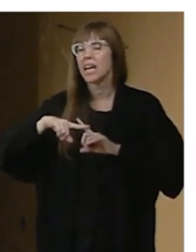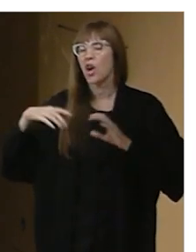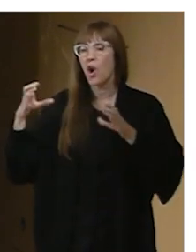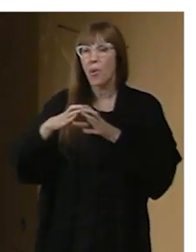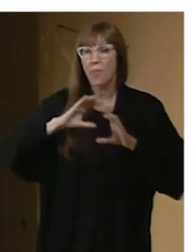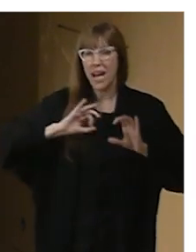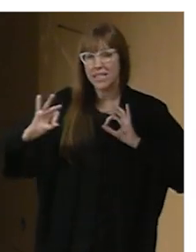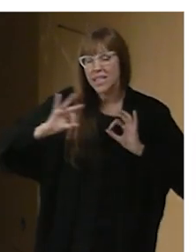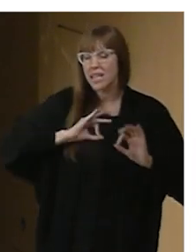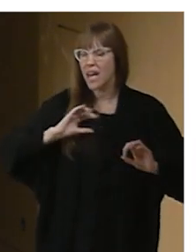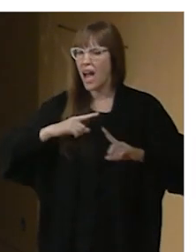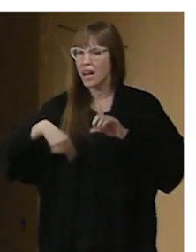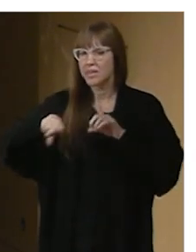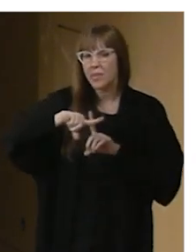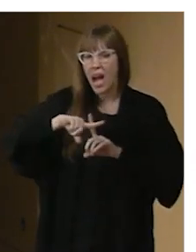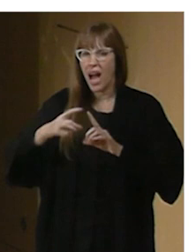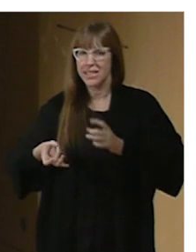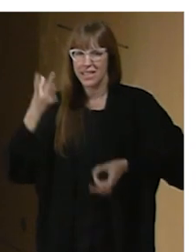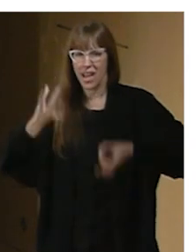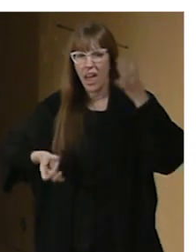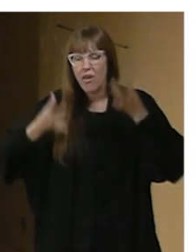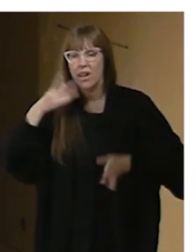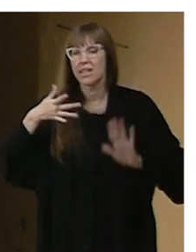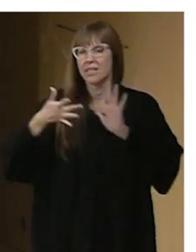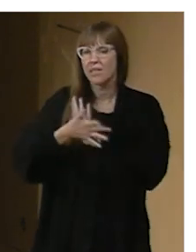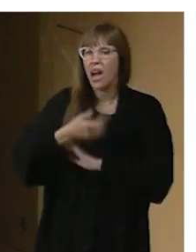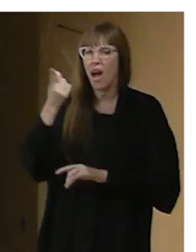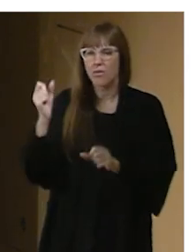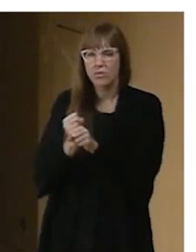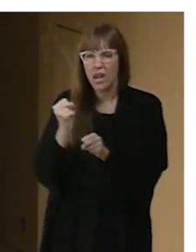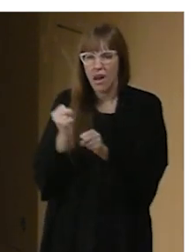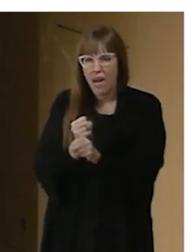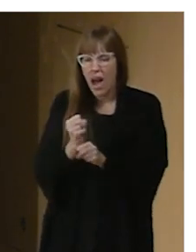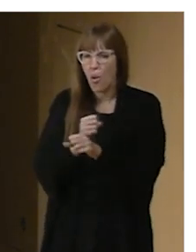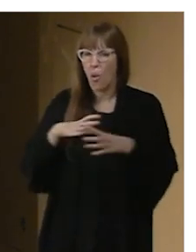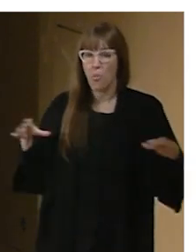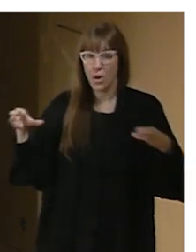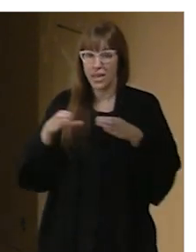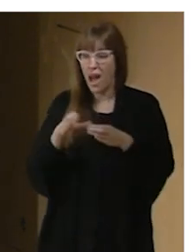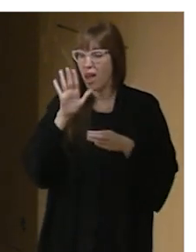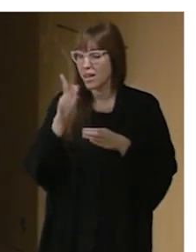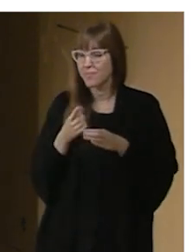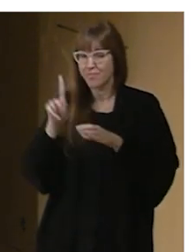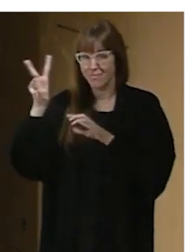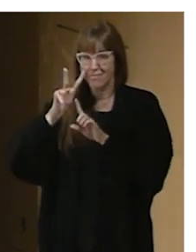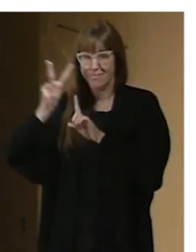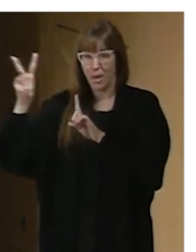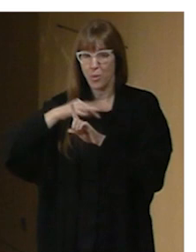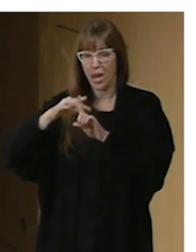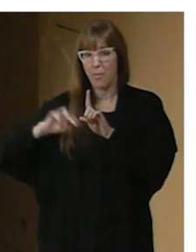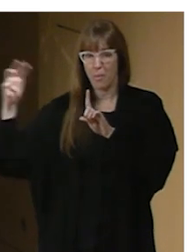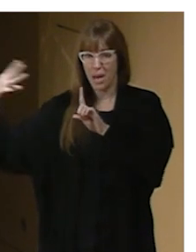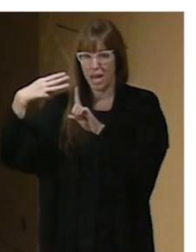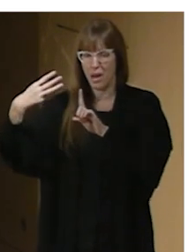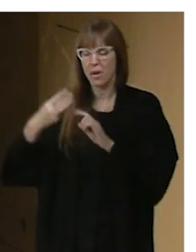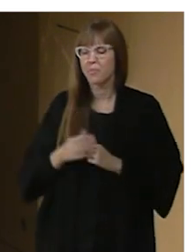montón de trabajo comunitario. Aquí os pongo un ejemplo de la página web todas sus producciones tienen